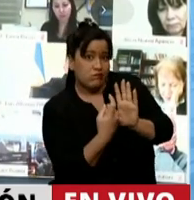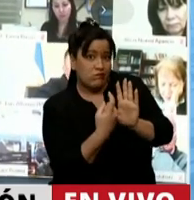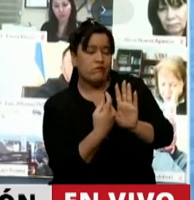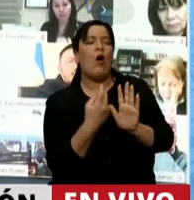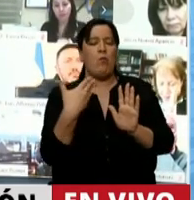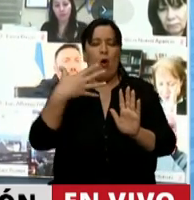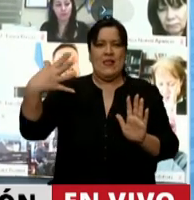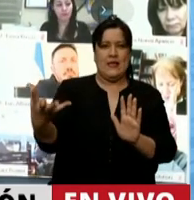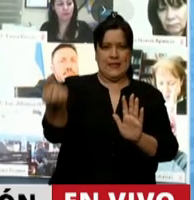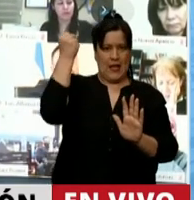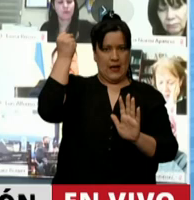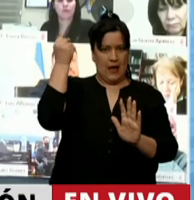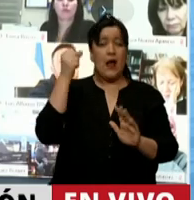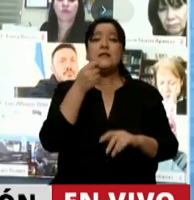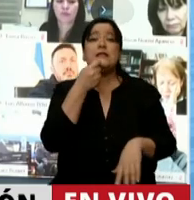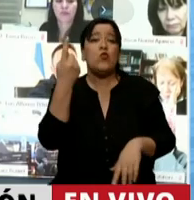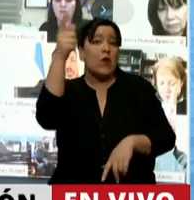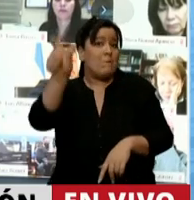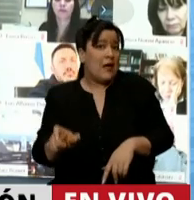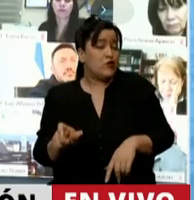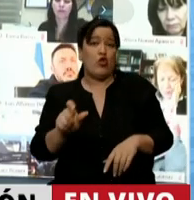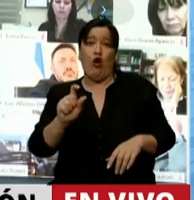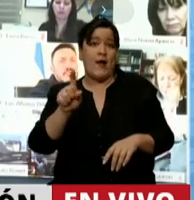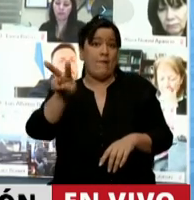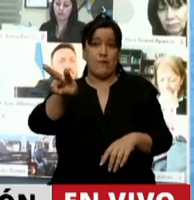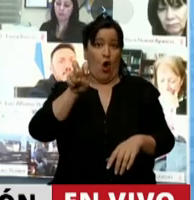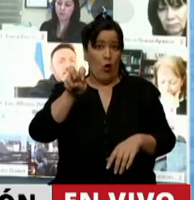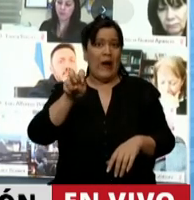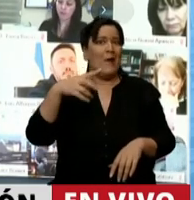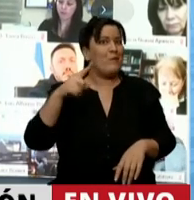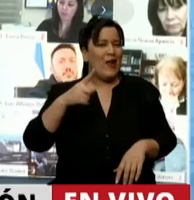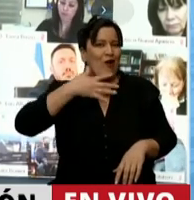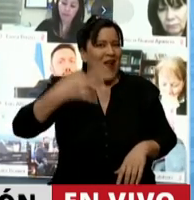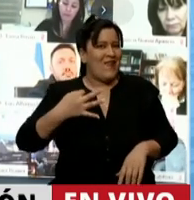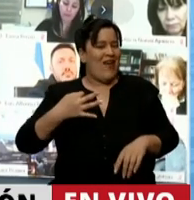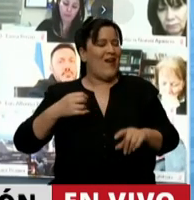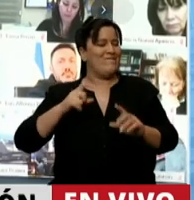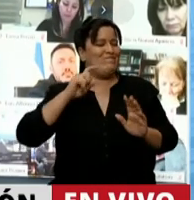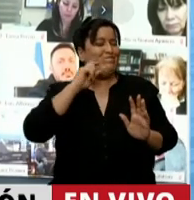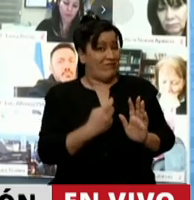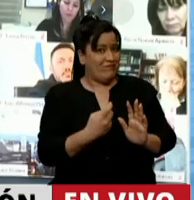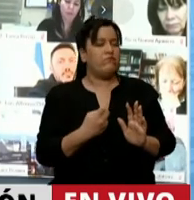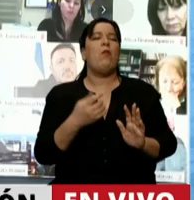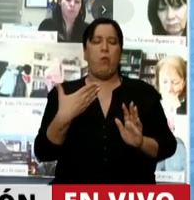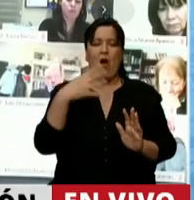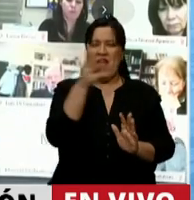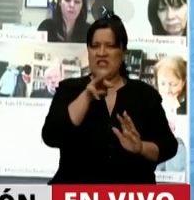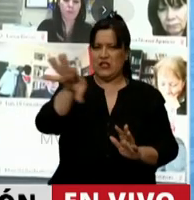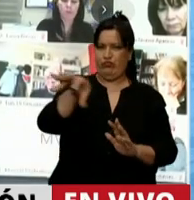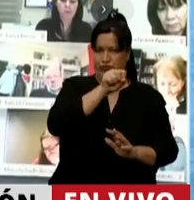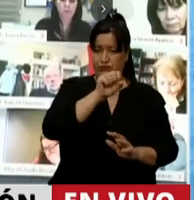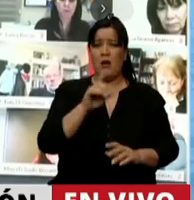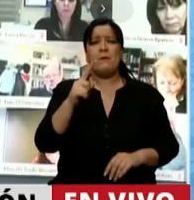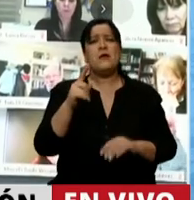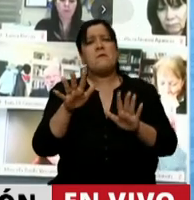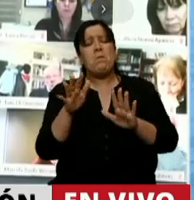efectivamente se han cobrado indebidamente. Ahora, contando los casos que han surgido, no son